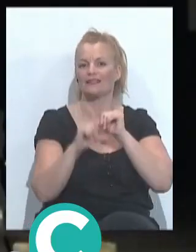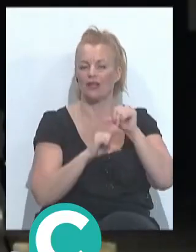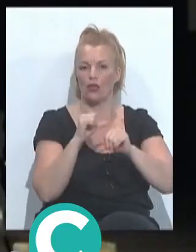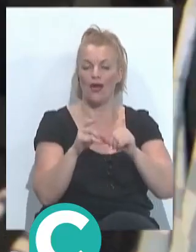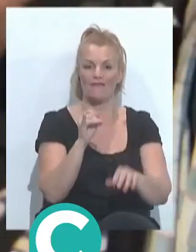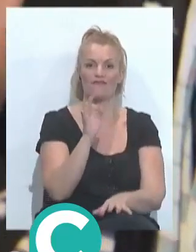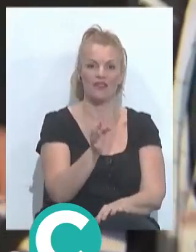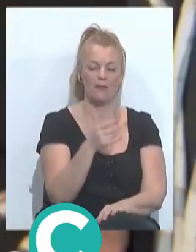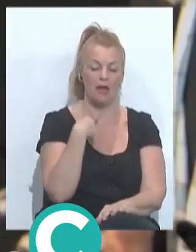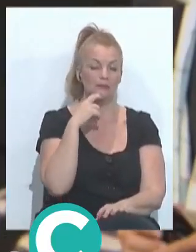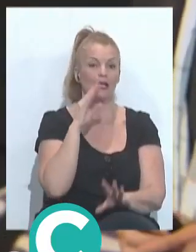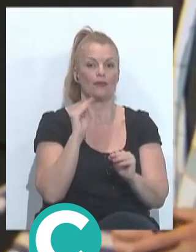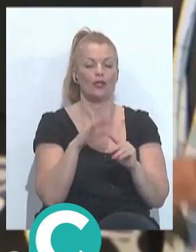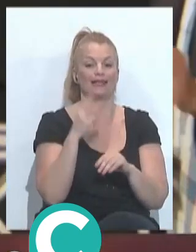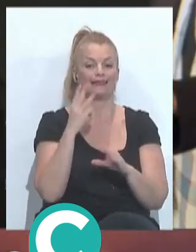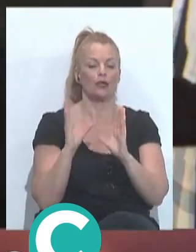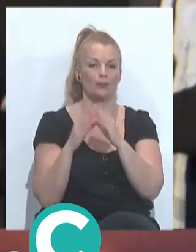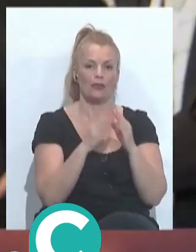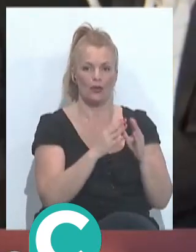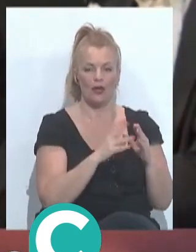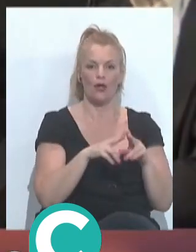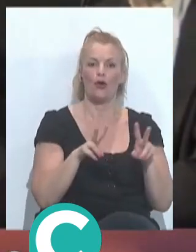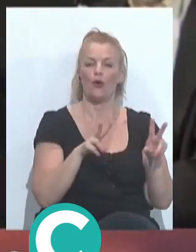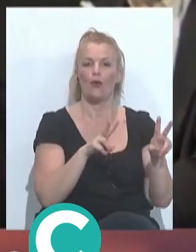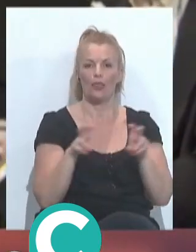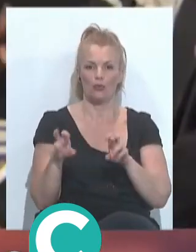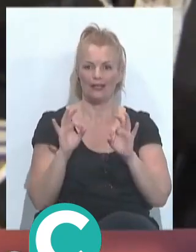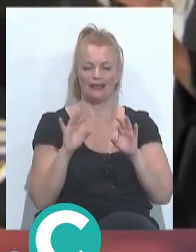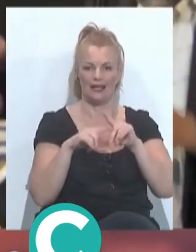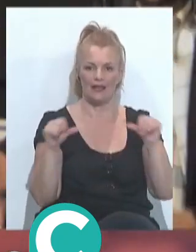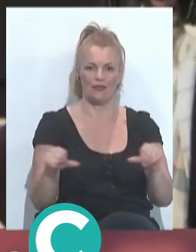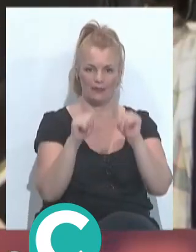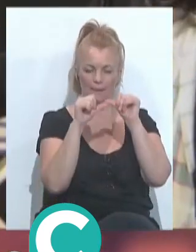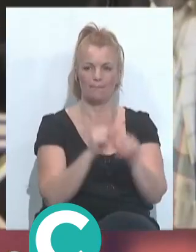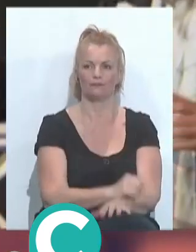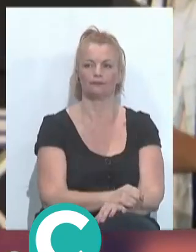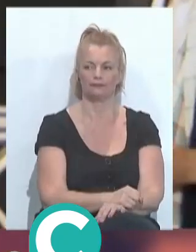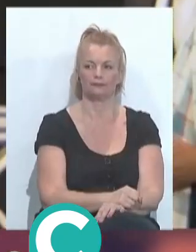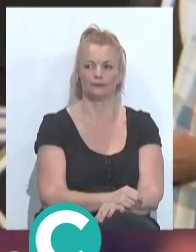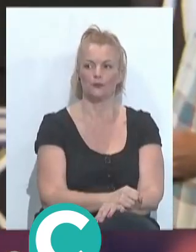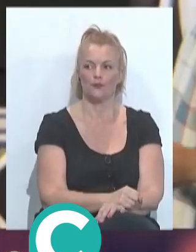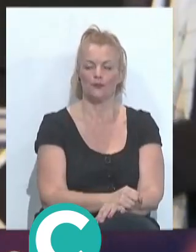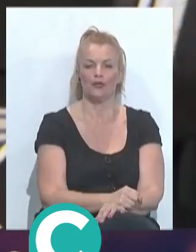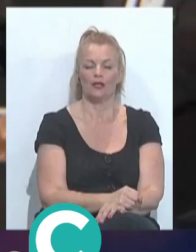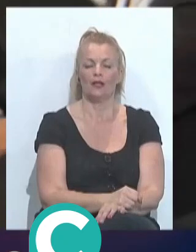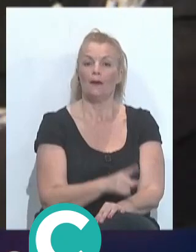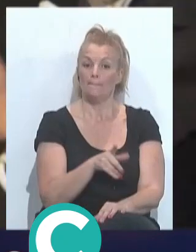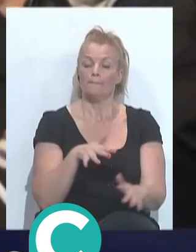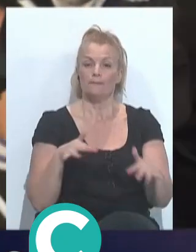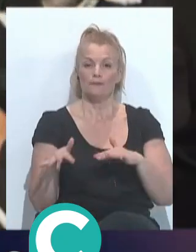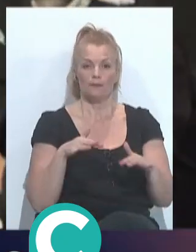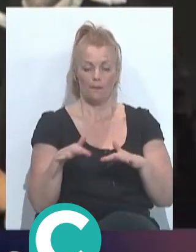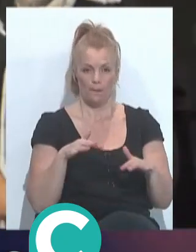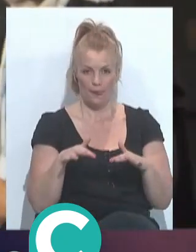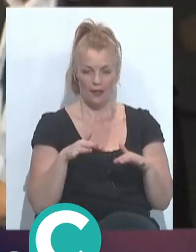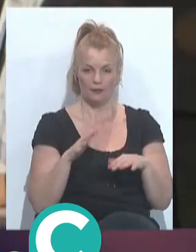es verdad, es que me ha llamado la atención tres agrupaciones debutantes en la gran final. Esto es bueno para que se mueva un poco tanto la modalidad